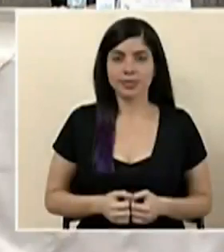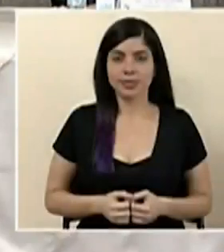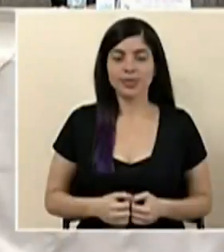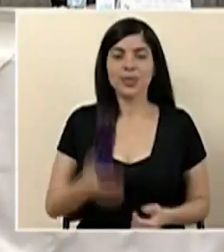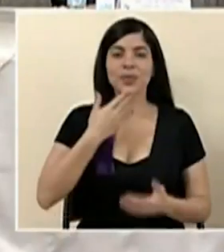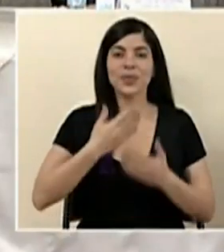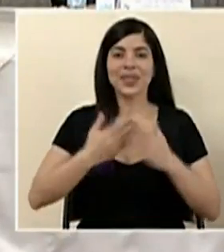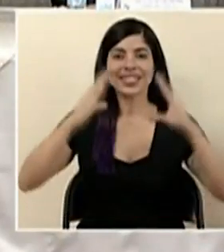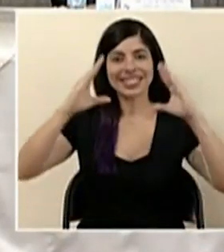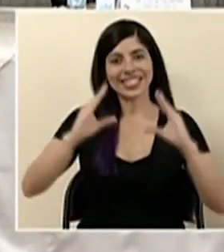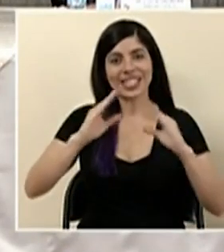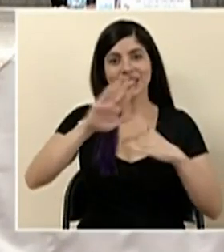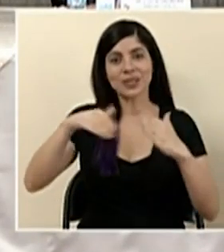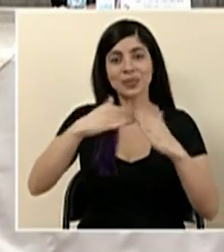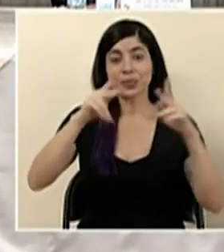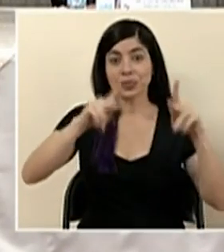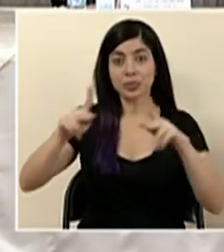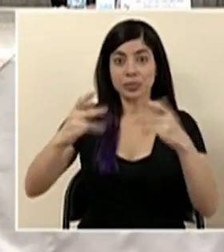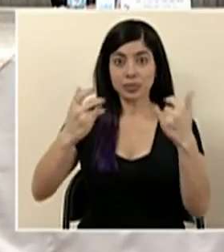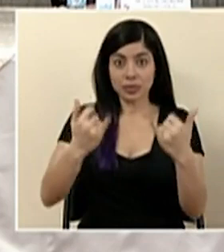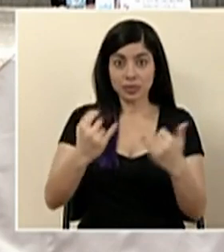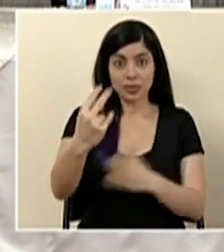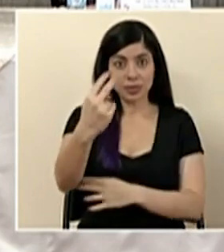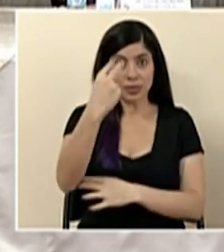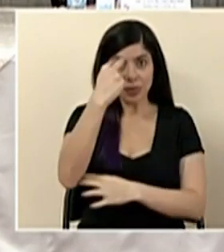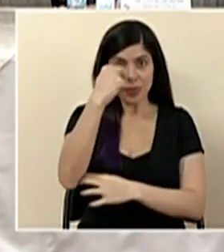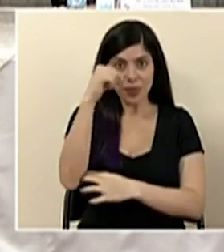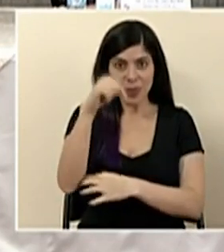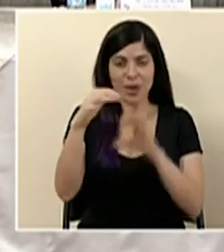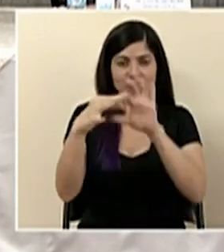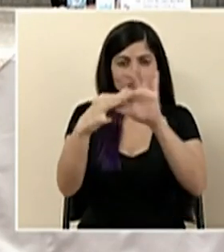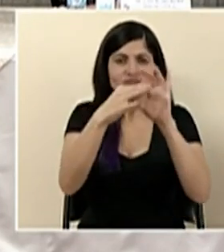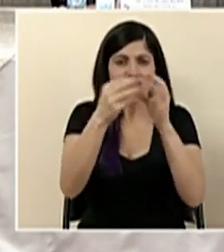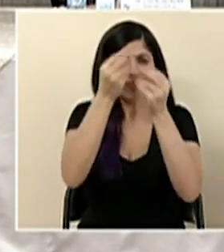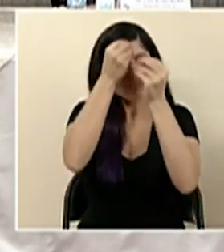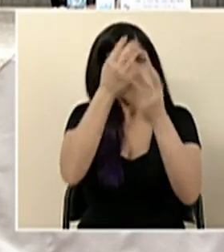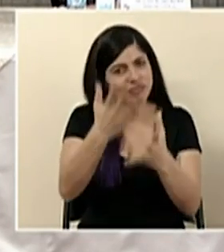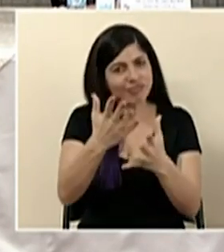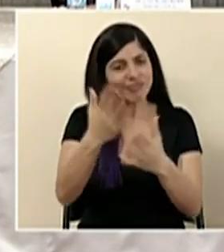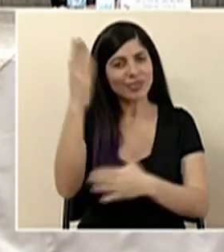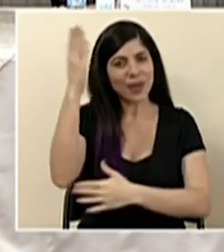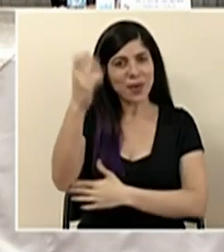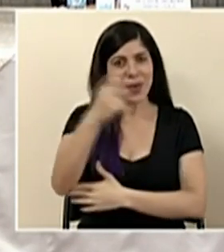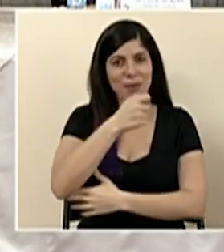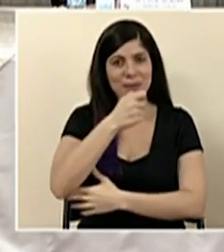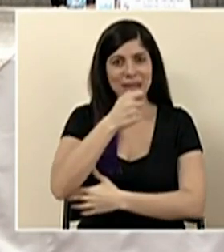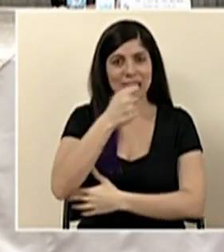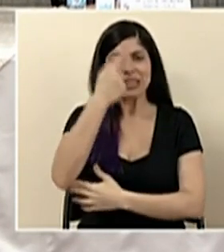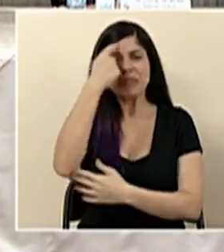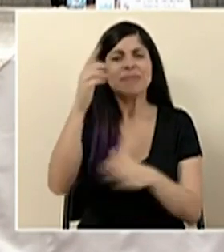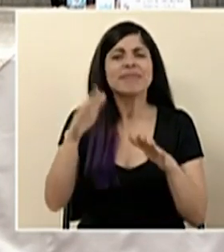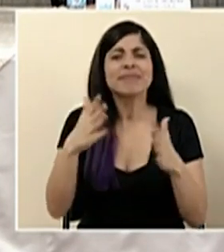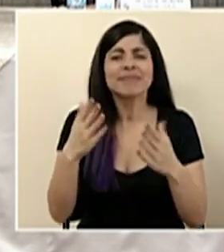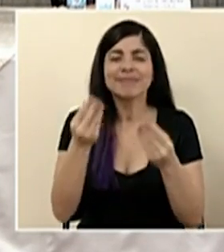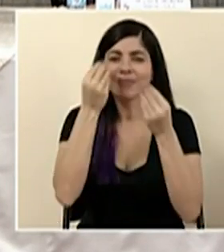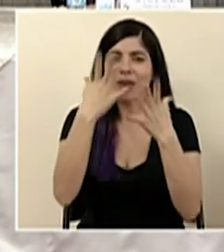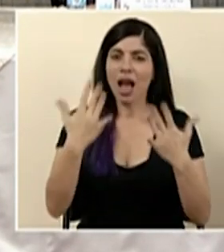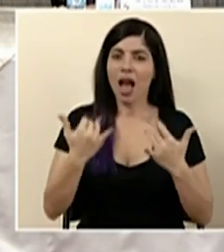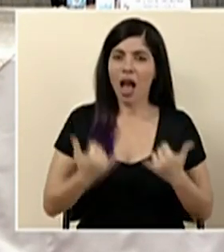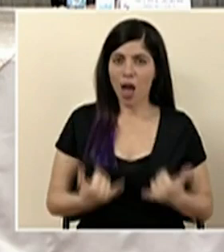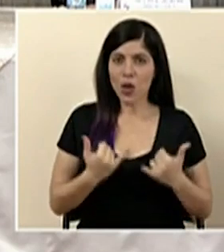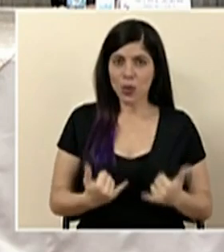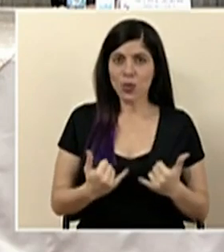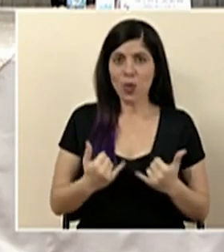Muy buenas tardes a las personas que nos sintonizan en este enlace informativo y conferencia de prensa para brindar una actualización